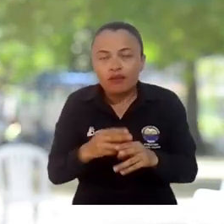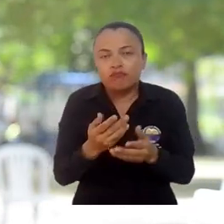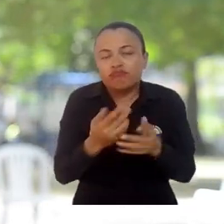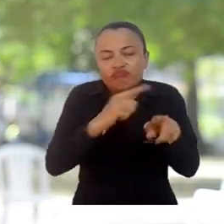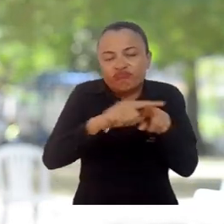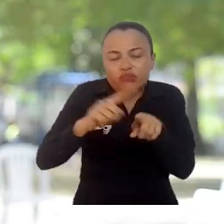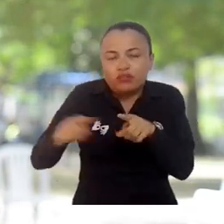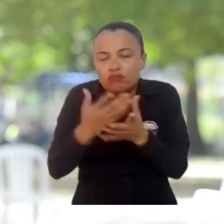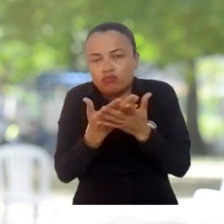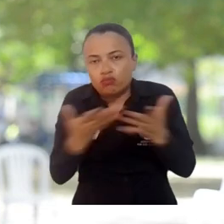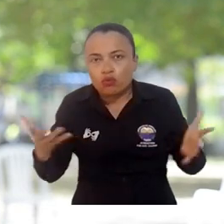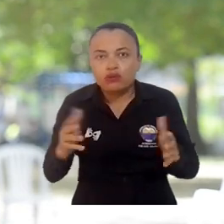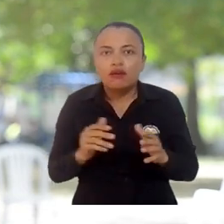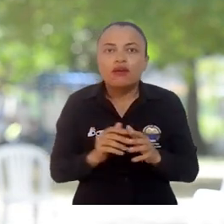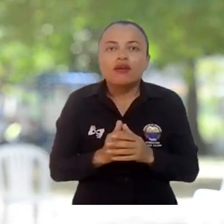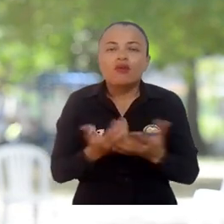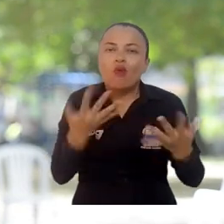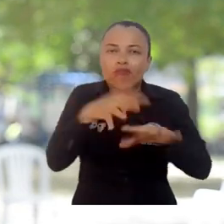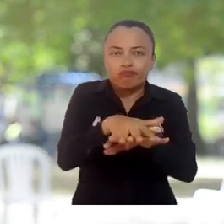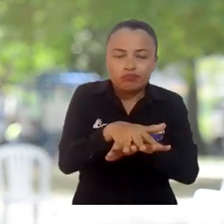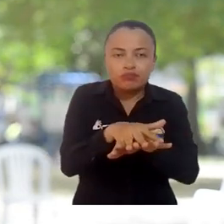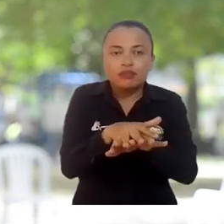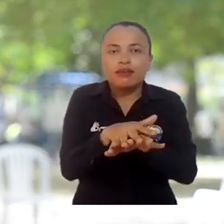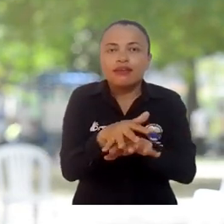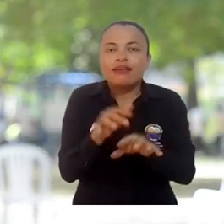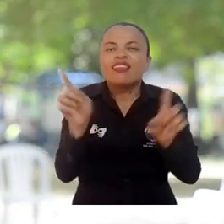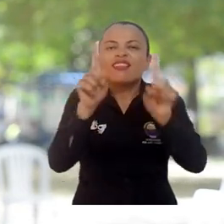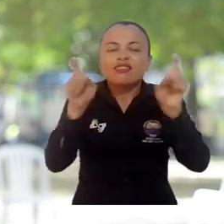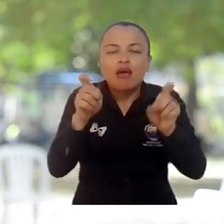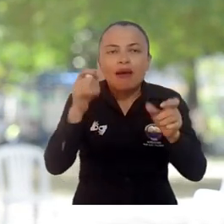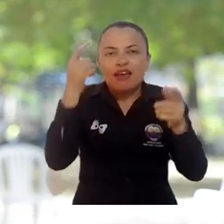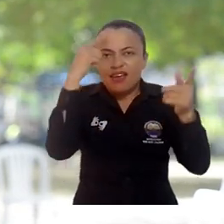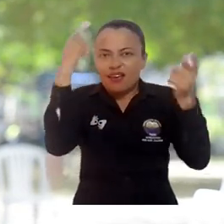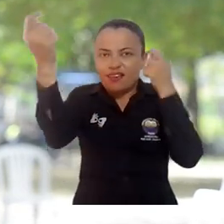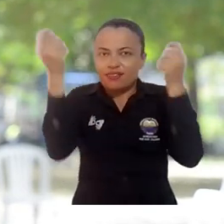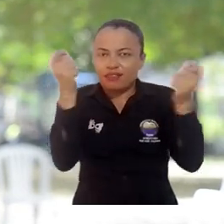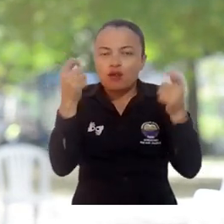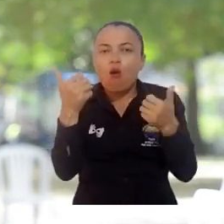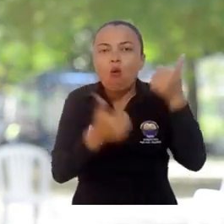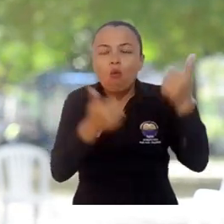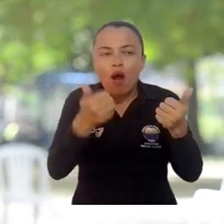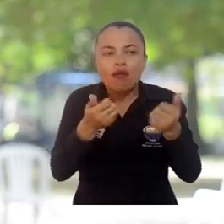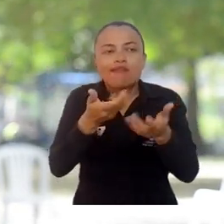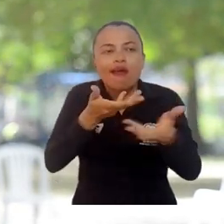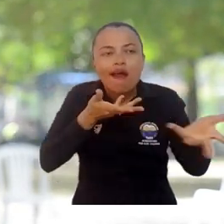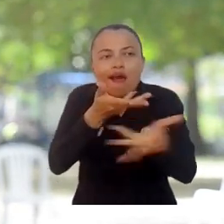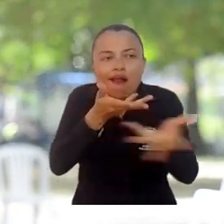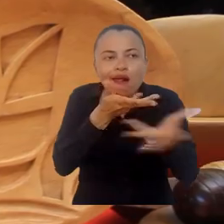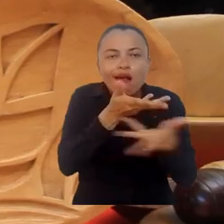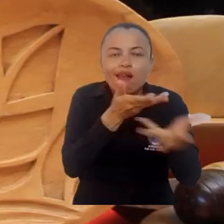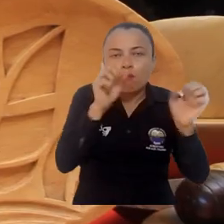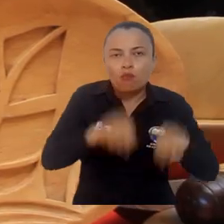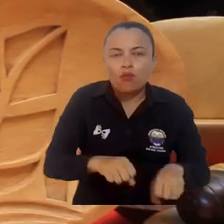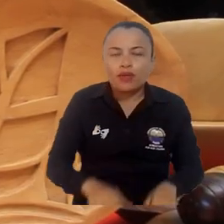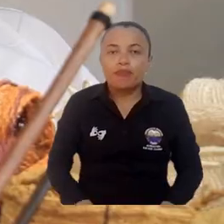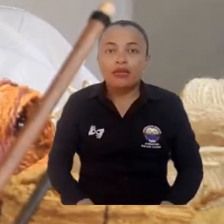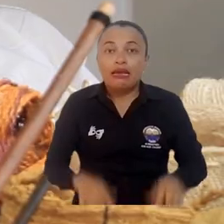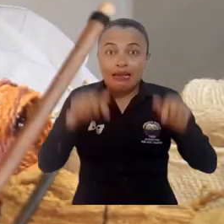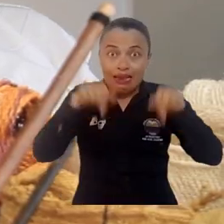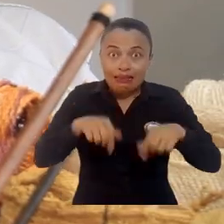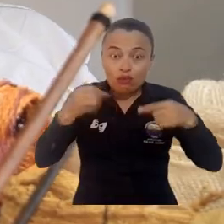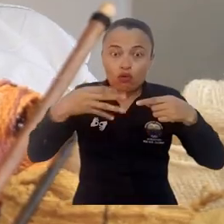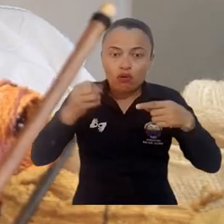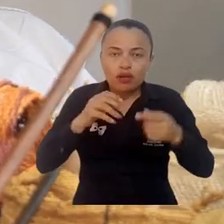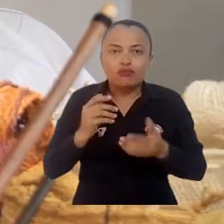naturales o con menos naturalidad, hablen sobre sus estrategias de manejo. Me parece además